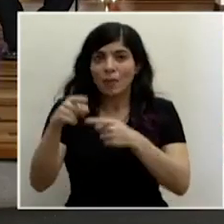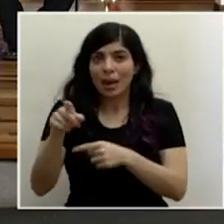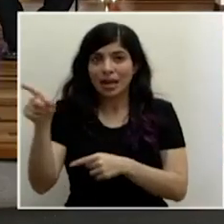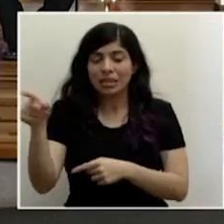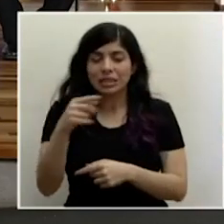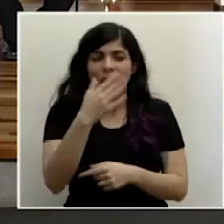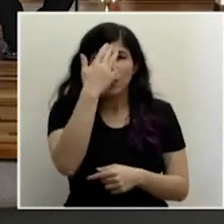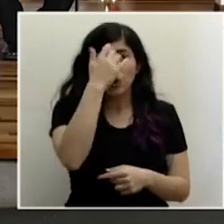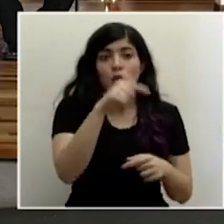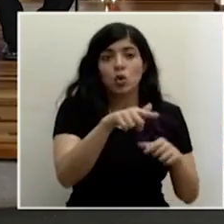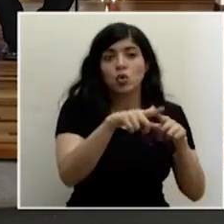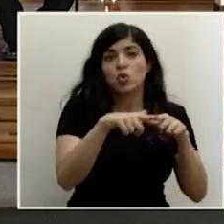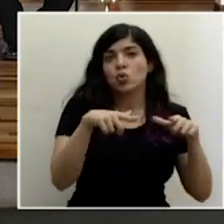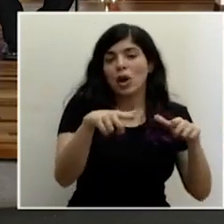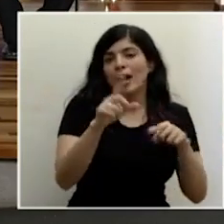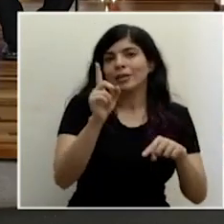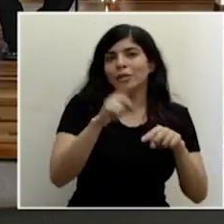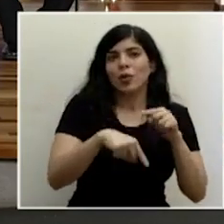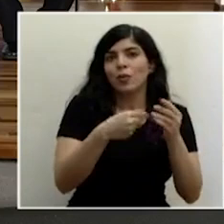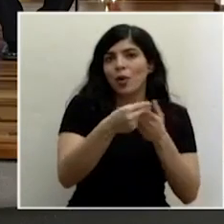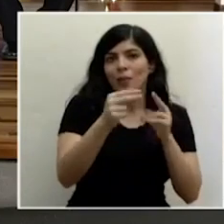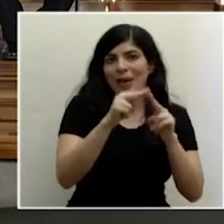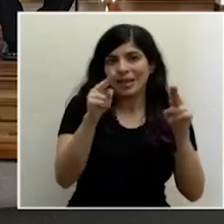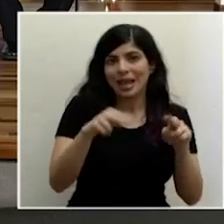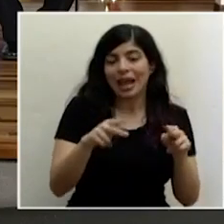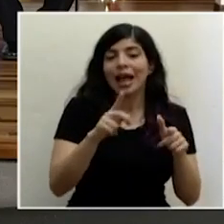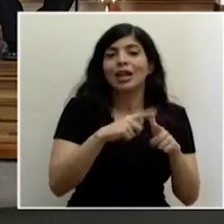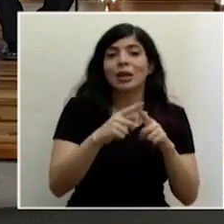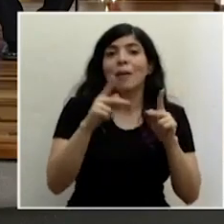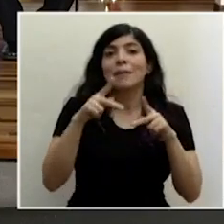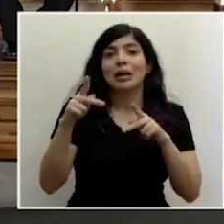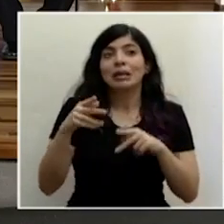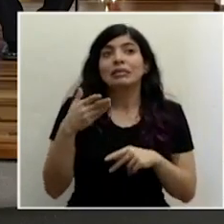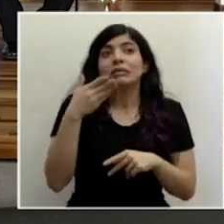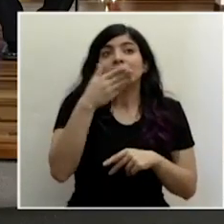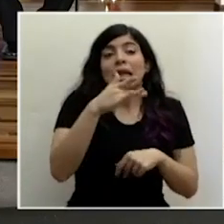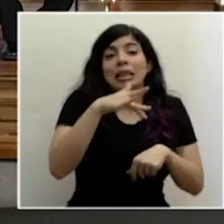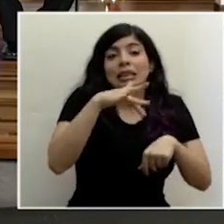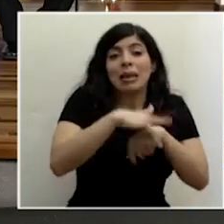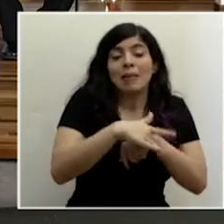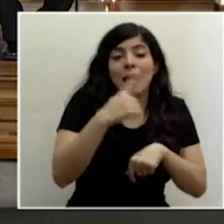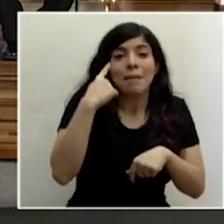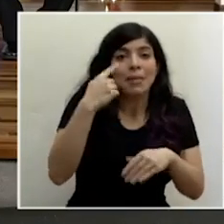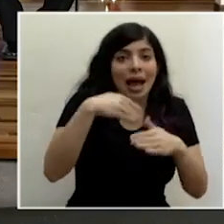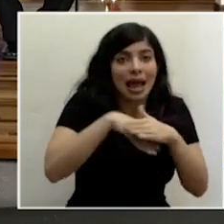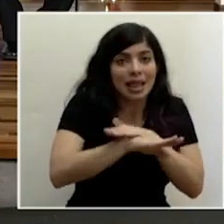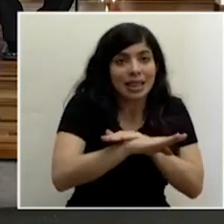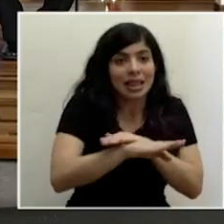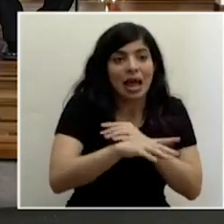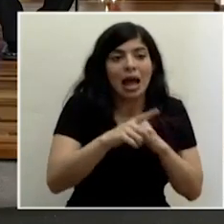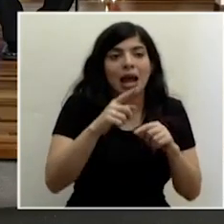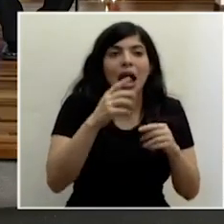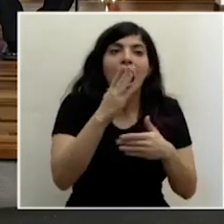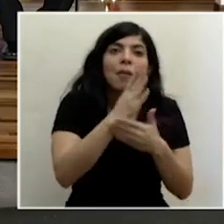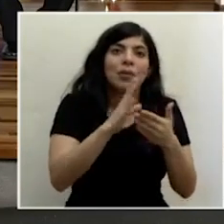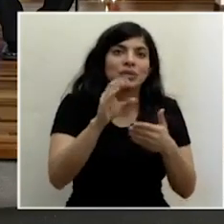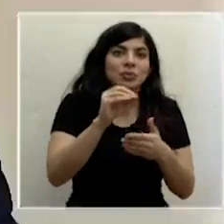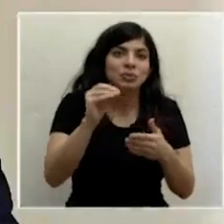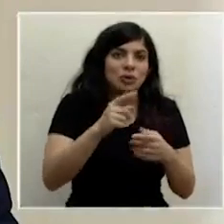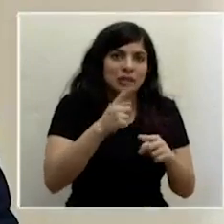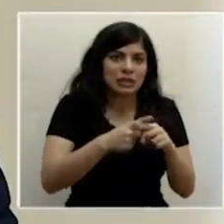porque son sitios en los que no se puede comprar en línea y la gente intentará llegar primero para poder ingresar con el aforo reducido.